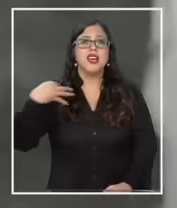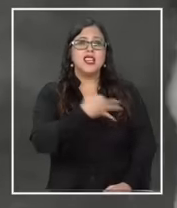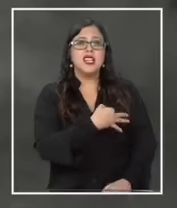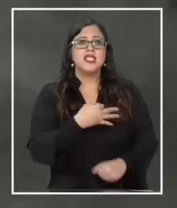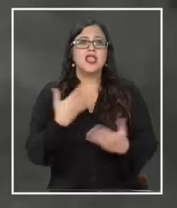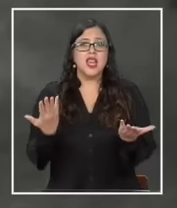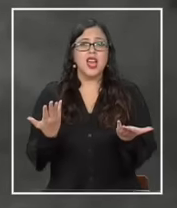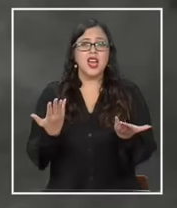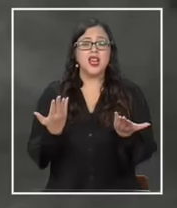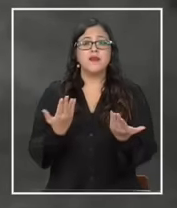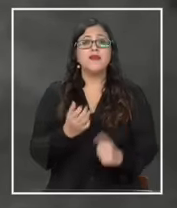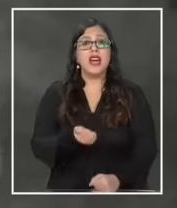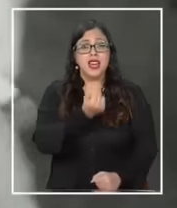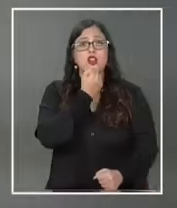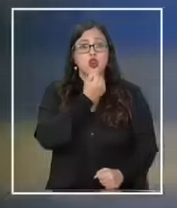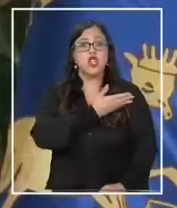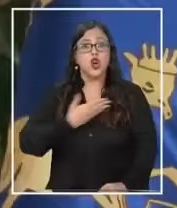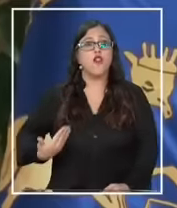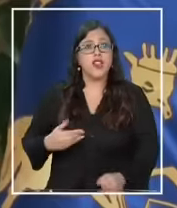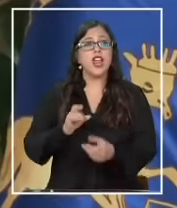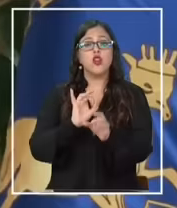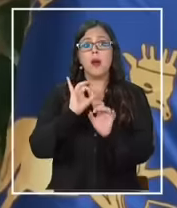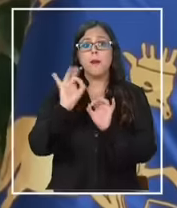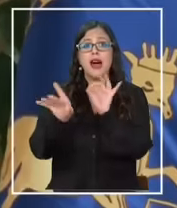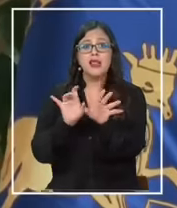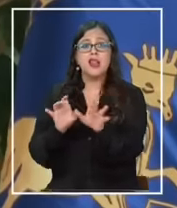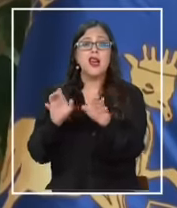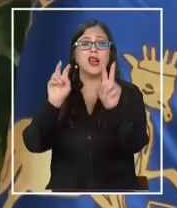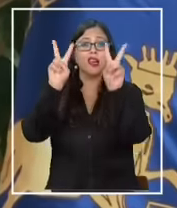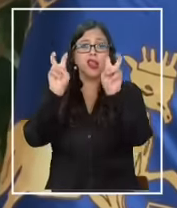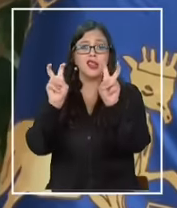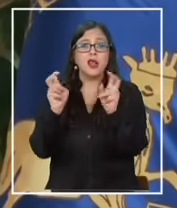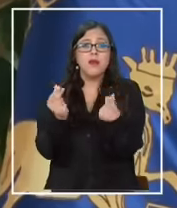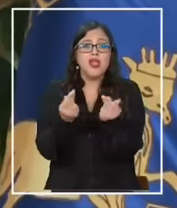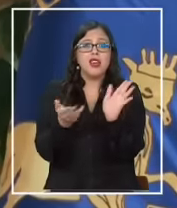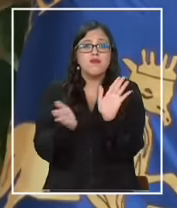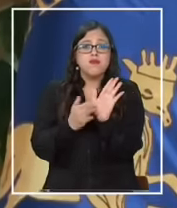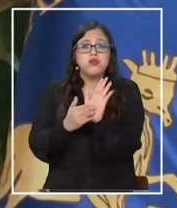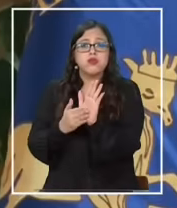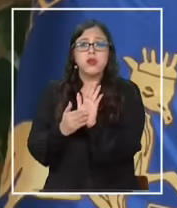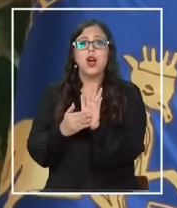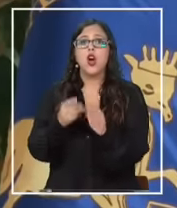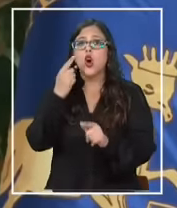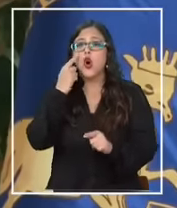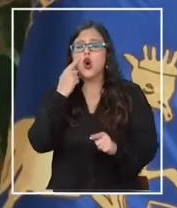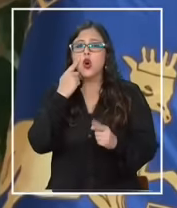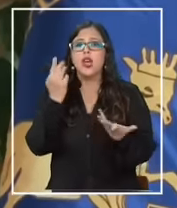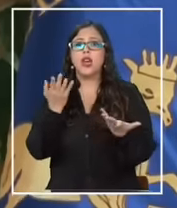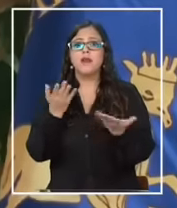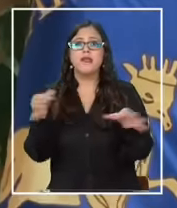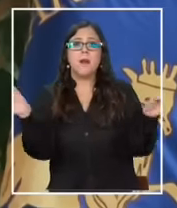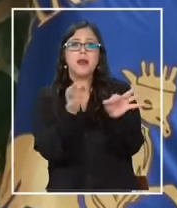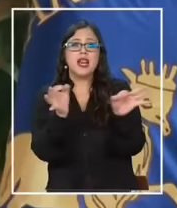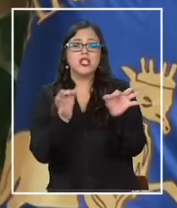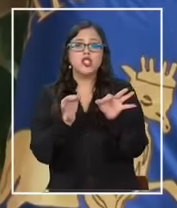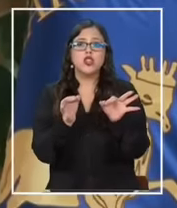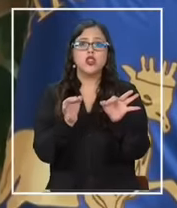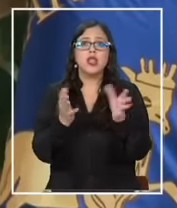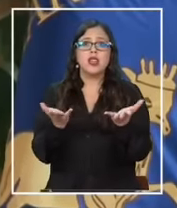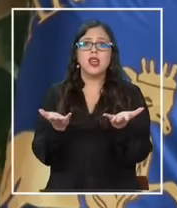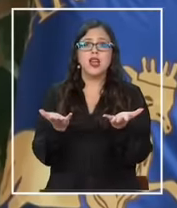el envío de los antecedentes. Me parece que las declaraciones que hemos visto de algunos miembros del Congreso